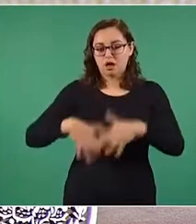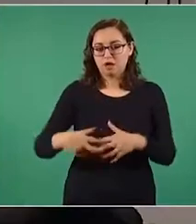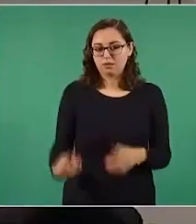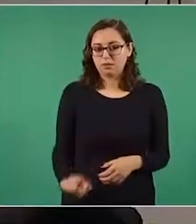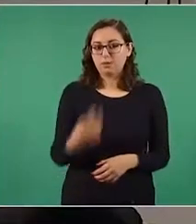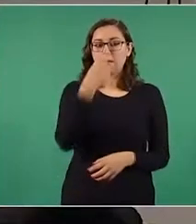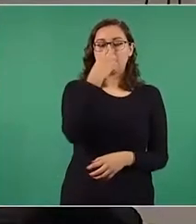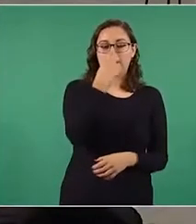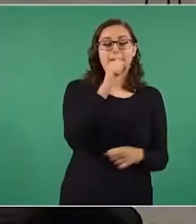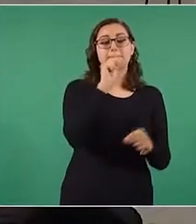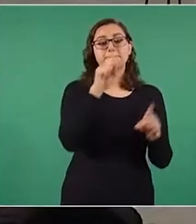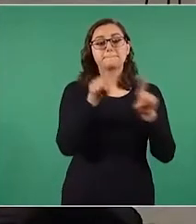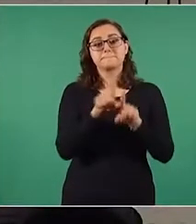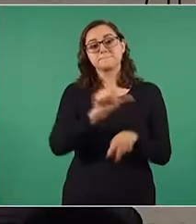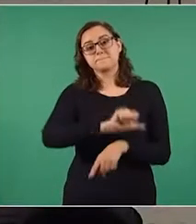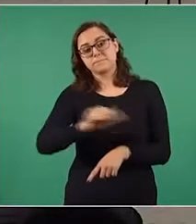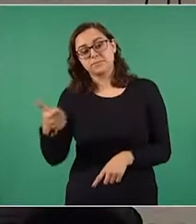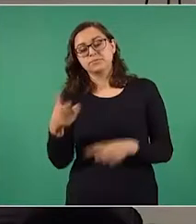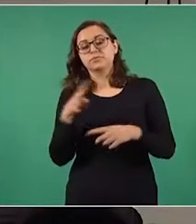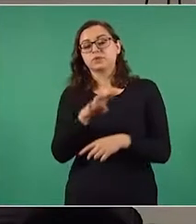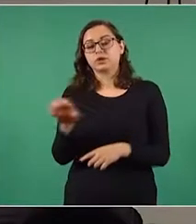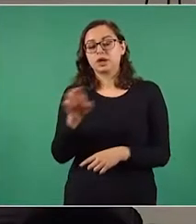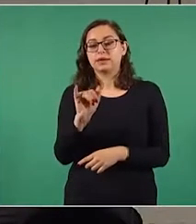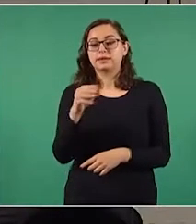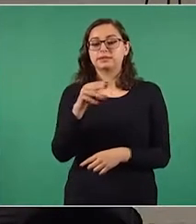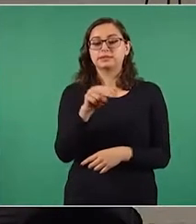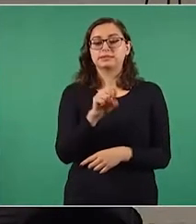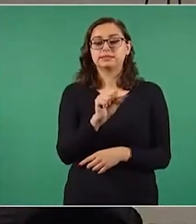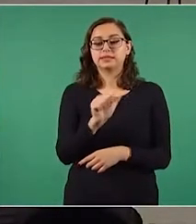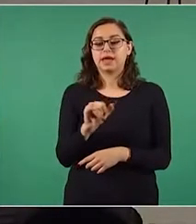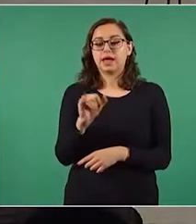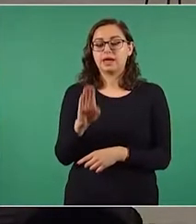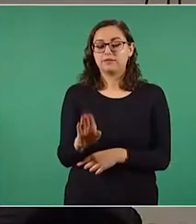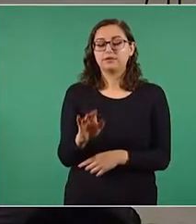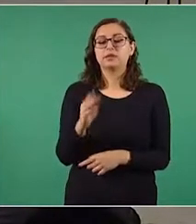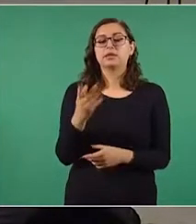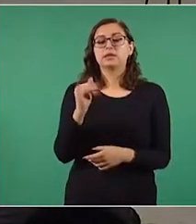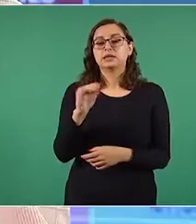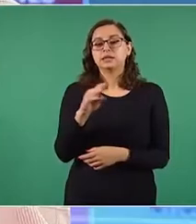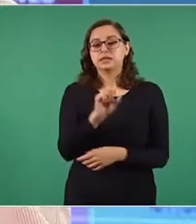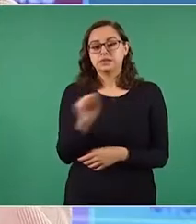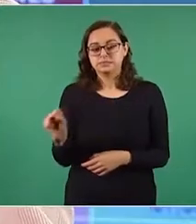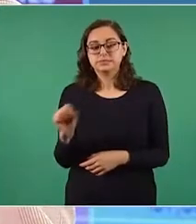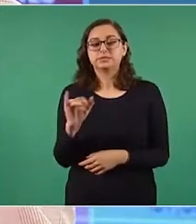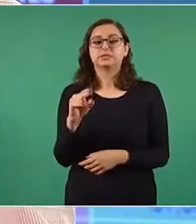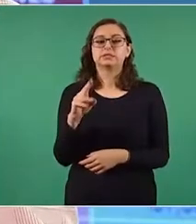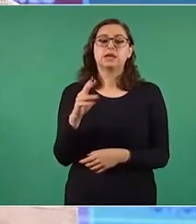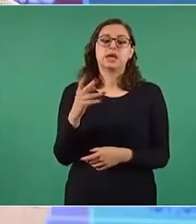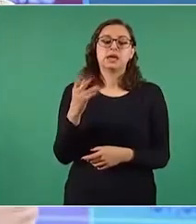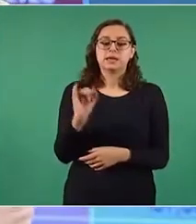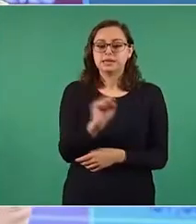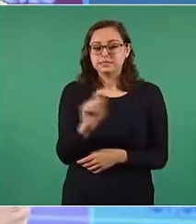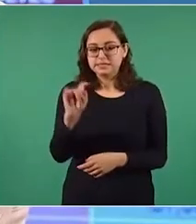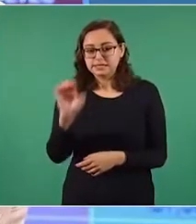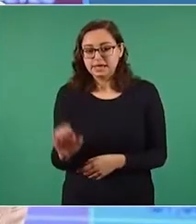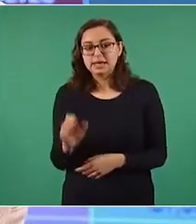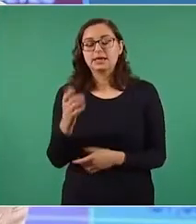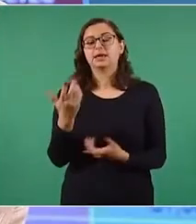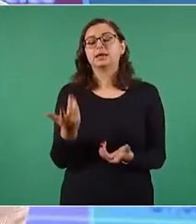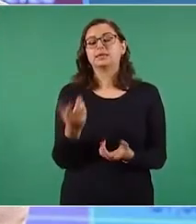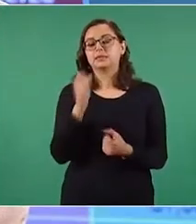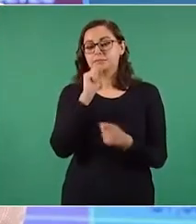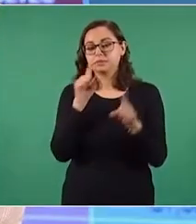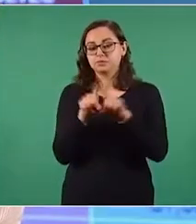respiradores GATSI en Insabi, IMSS, Issste y Semar, con los que se han atendido a 11 mil